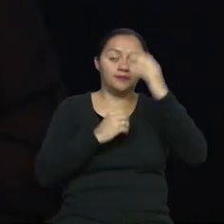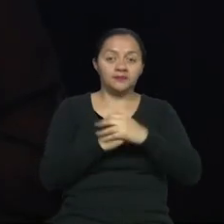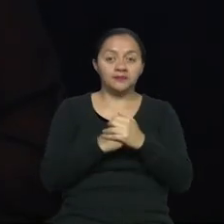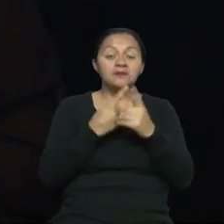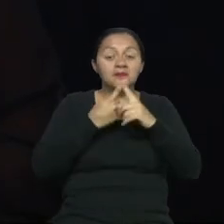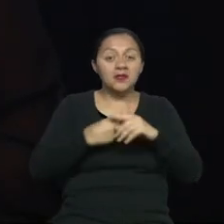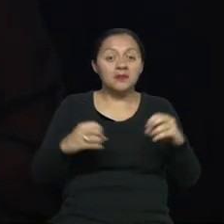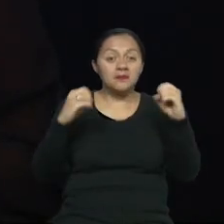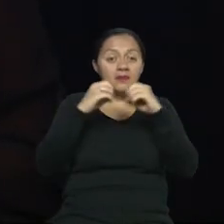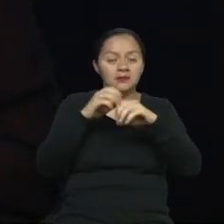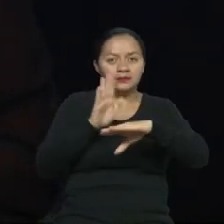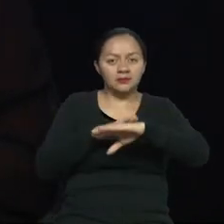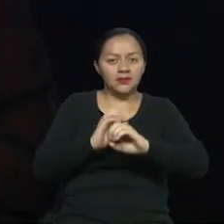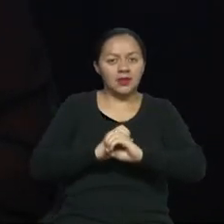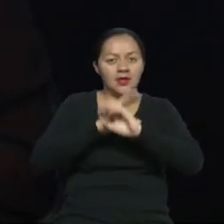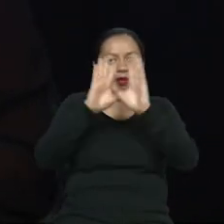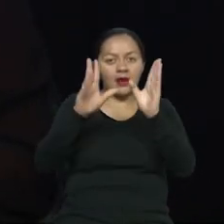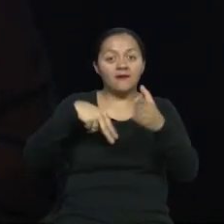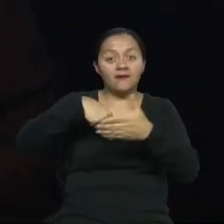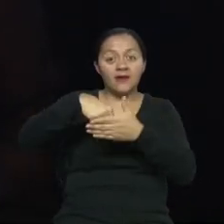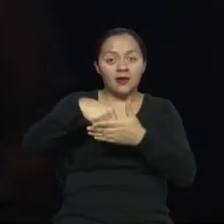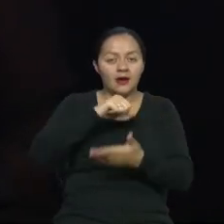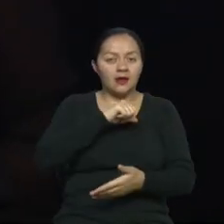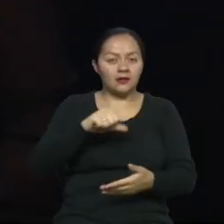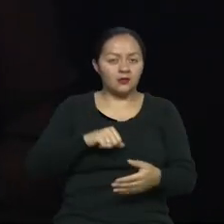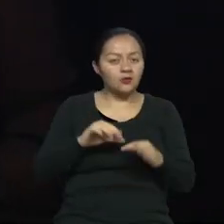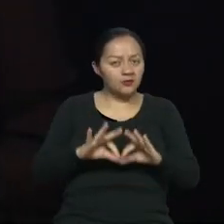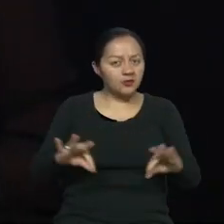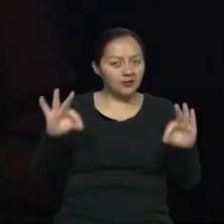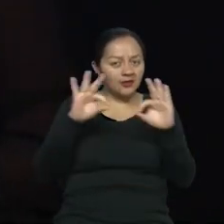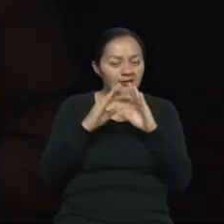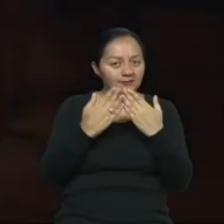sobre todo lo que recalca Carlos, las barreras de actitud. Muchas gracias.